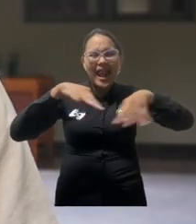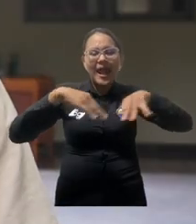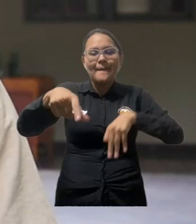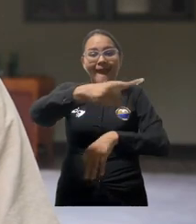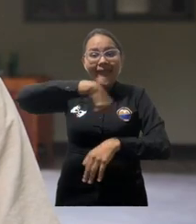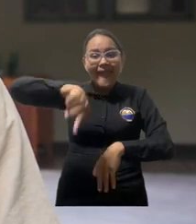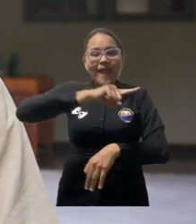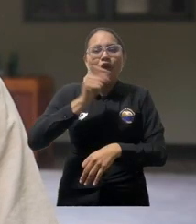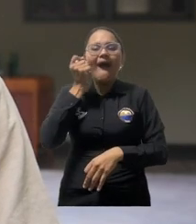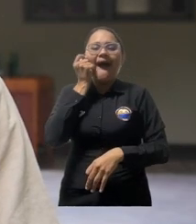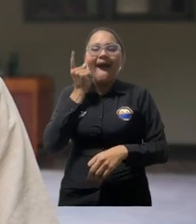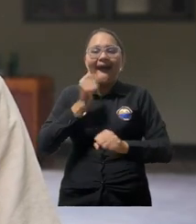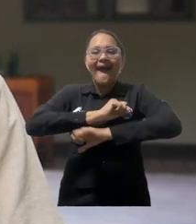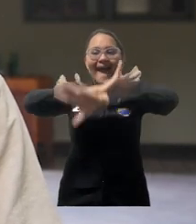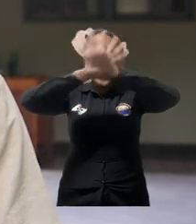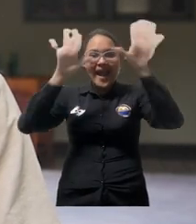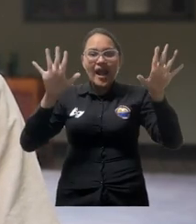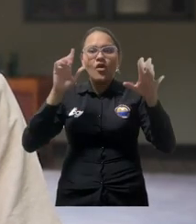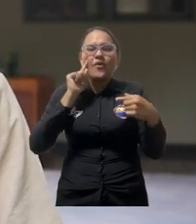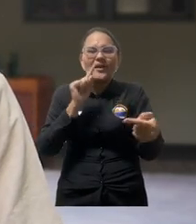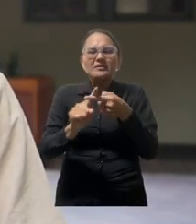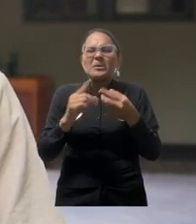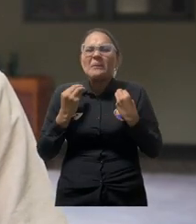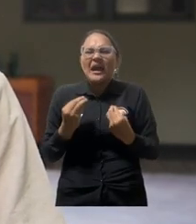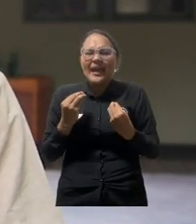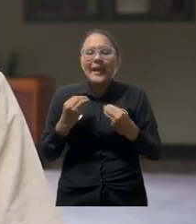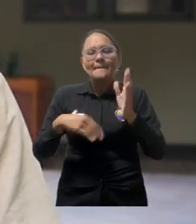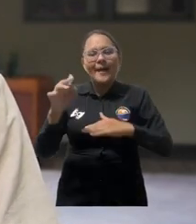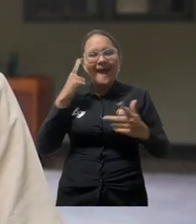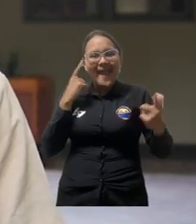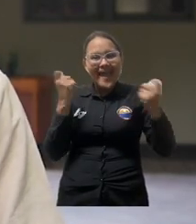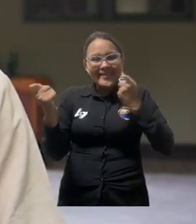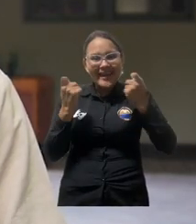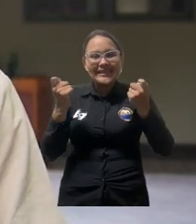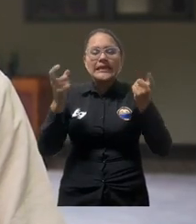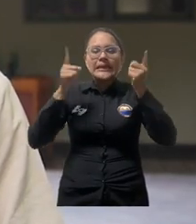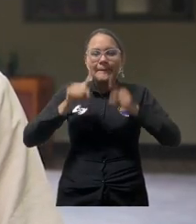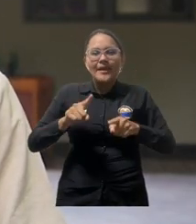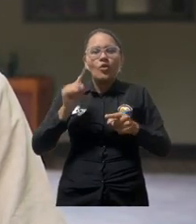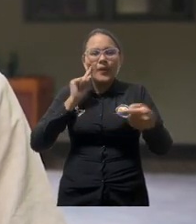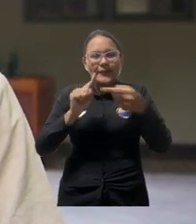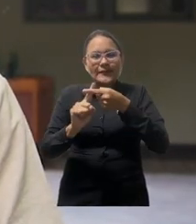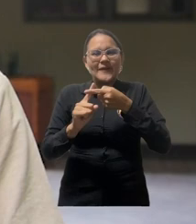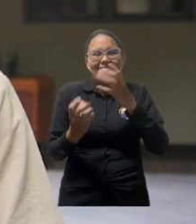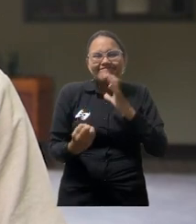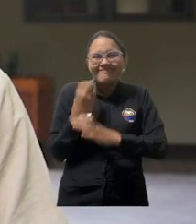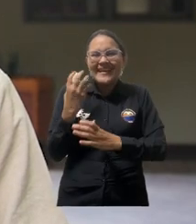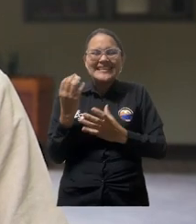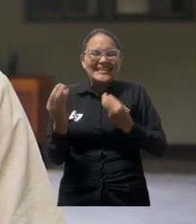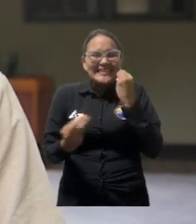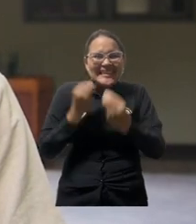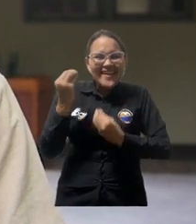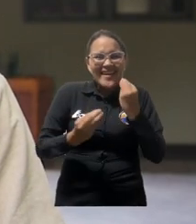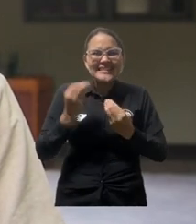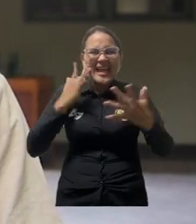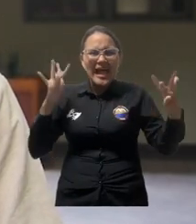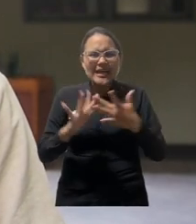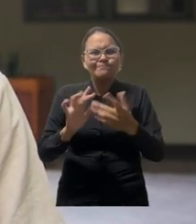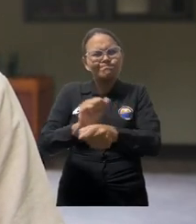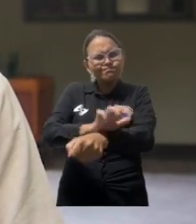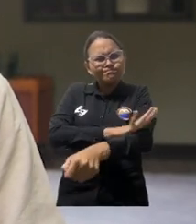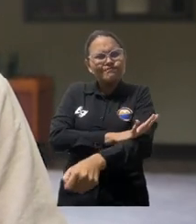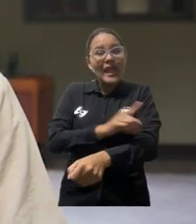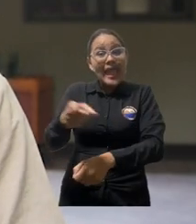fundamental en el que podemos construir no solamente las estrategias, sino crear la sensibilidad